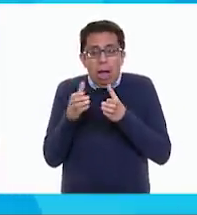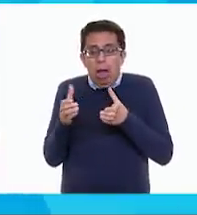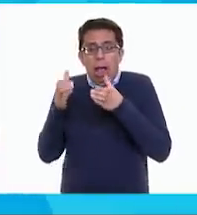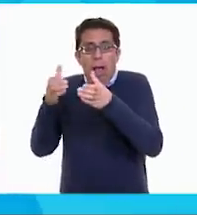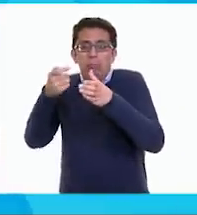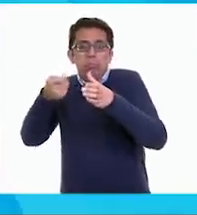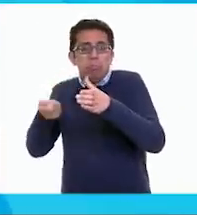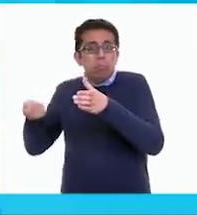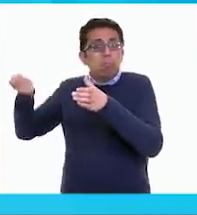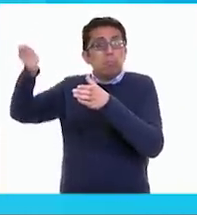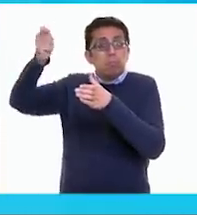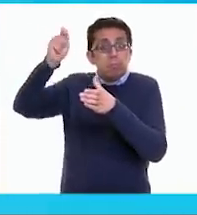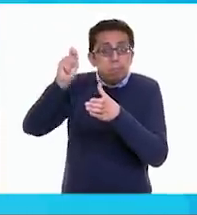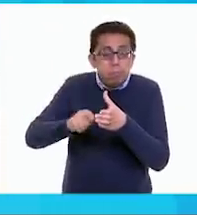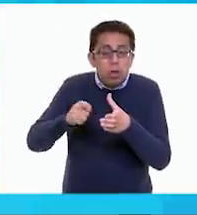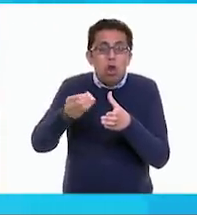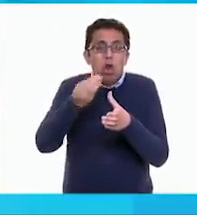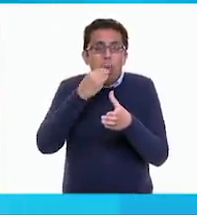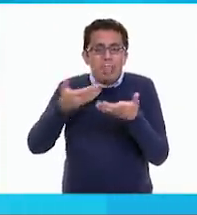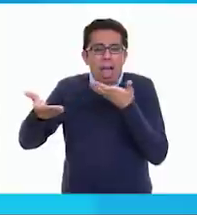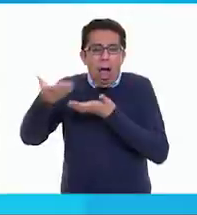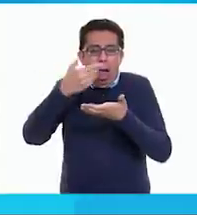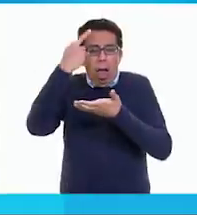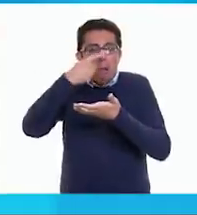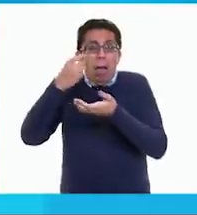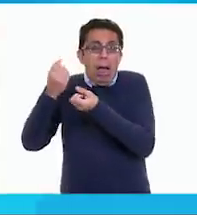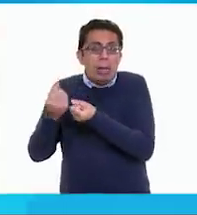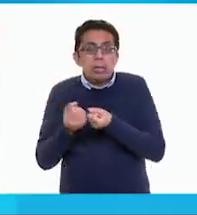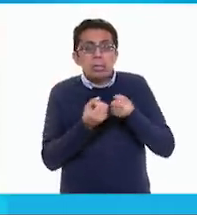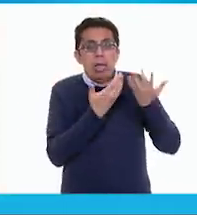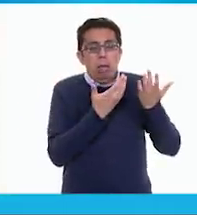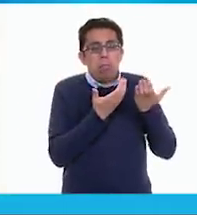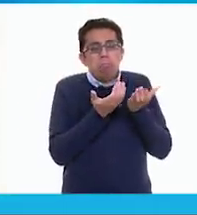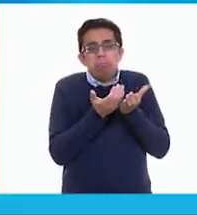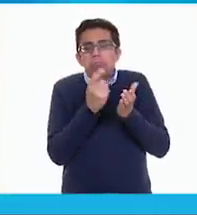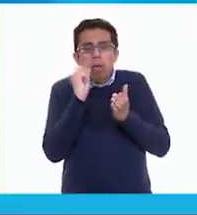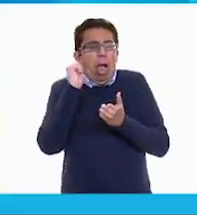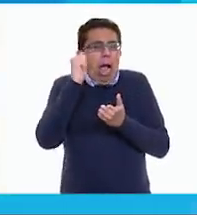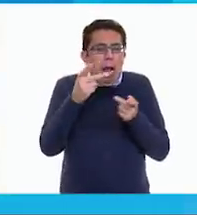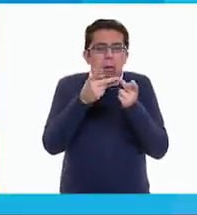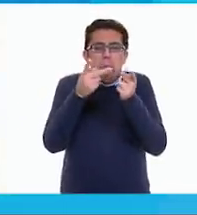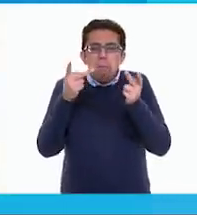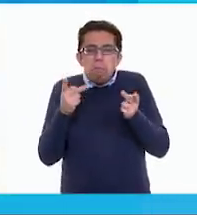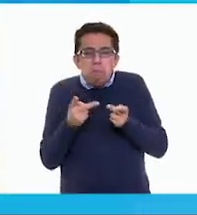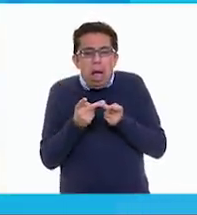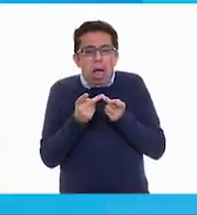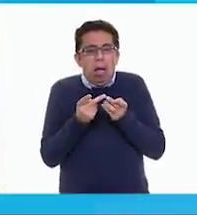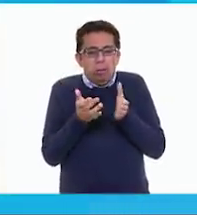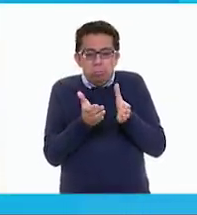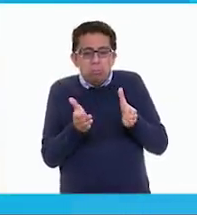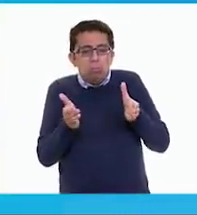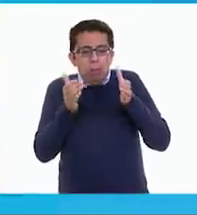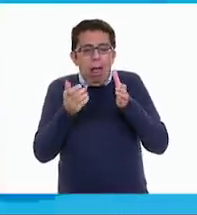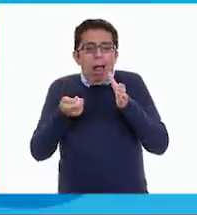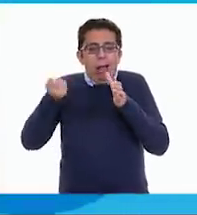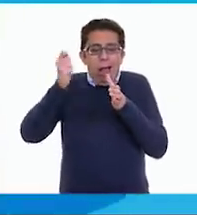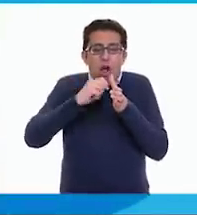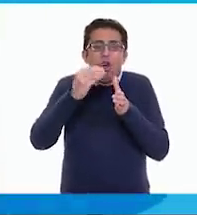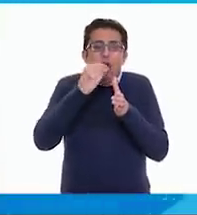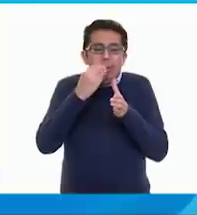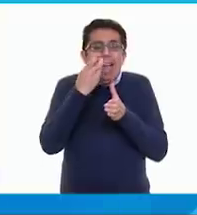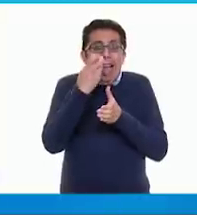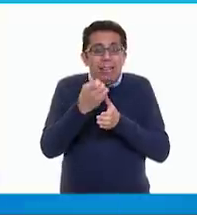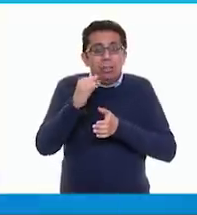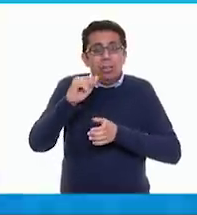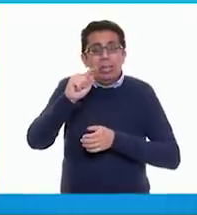que se sirvió en las fiestas. Y entonces llevas ahí un traste, un plato, lo que sea, de la comida que sirvieron. Ese es el